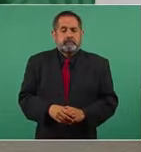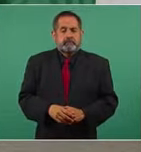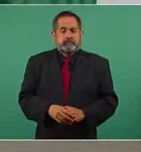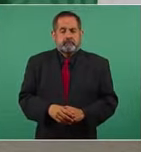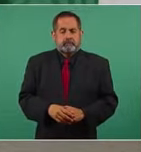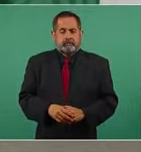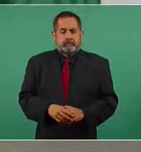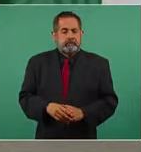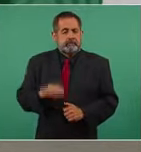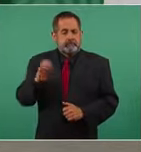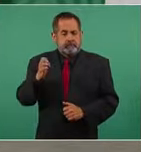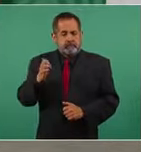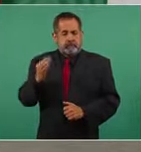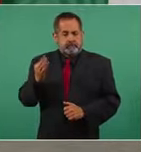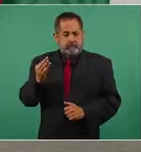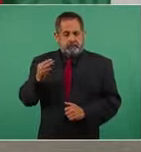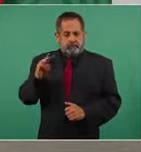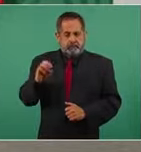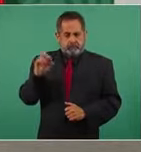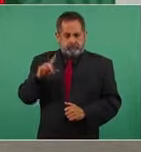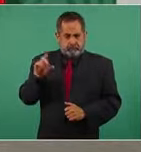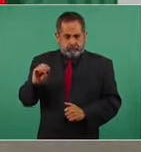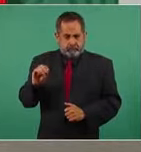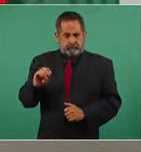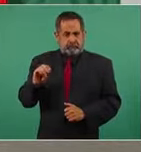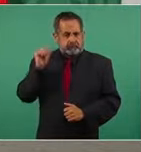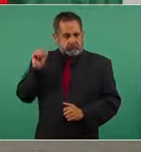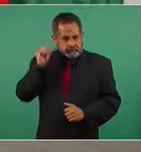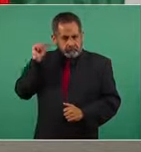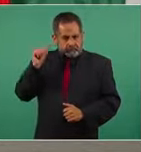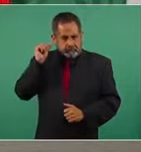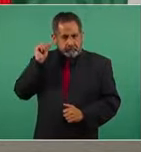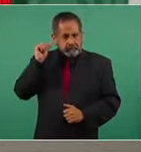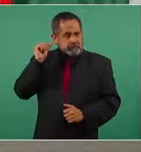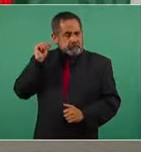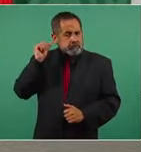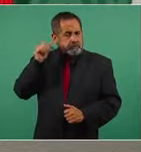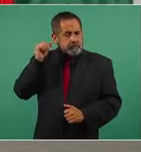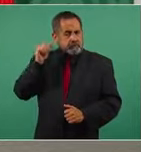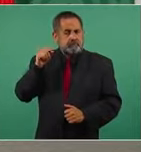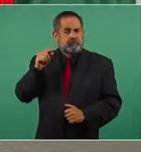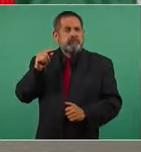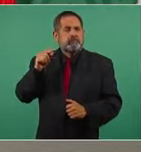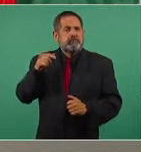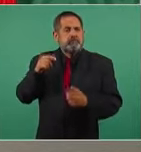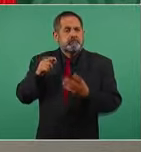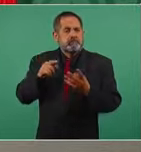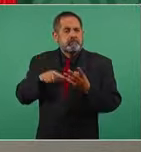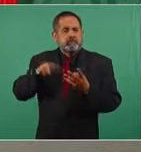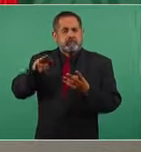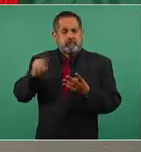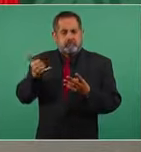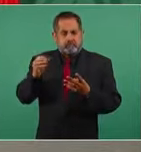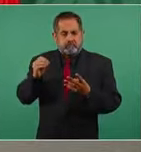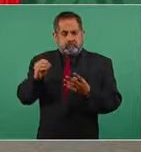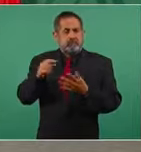enero, febrero, marzo, abril y mayo,